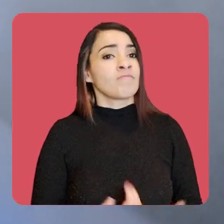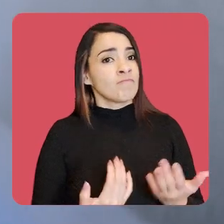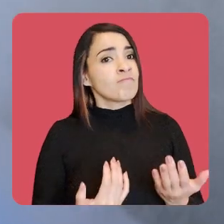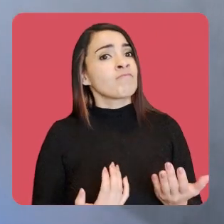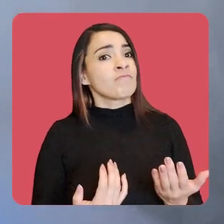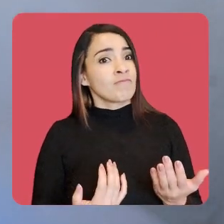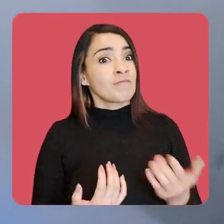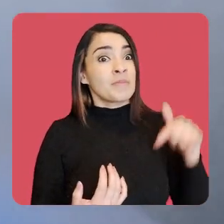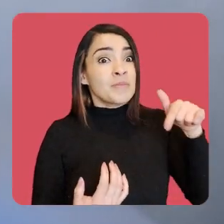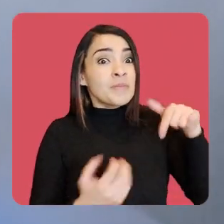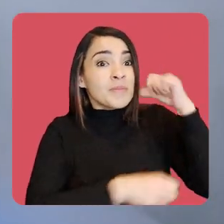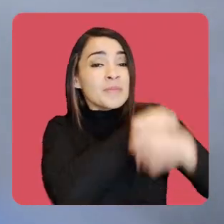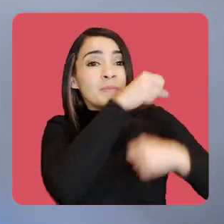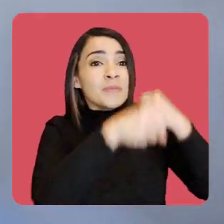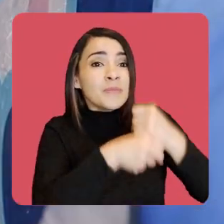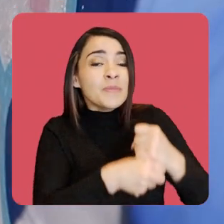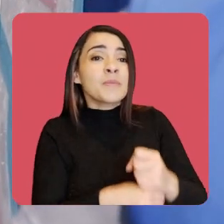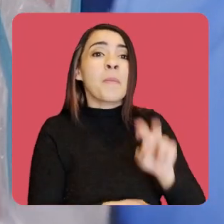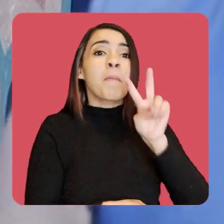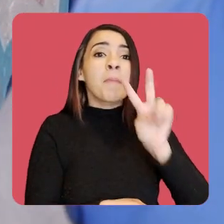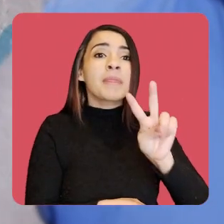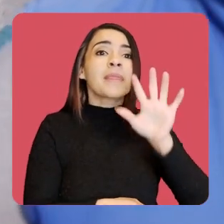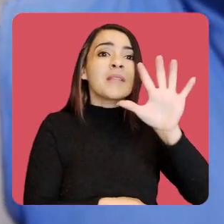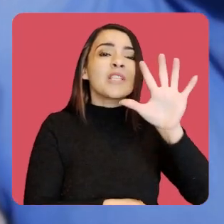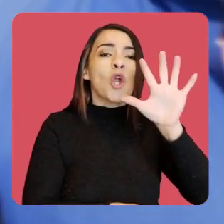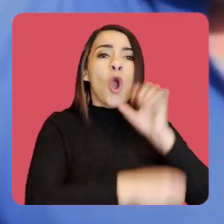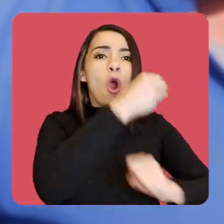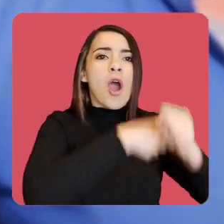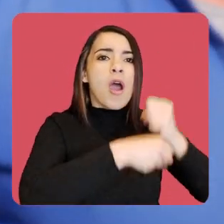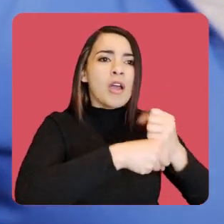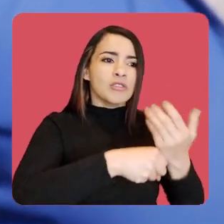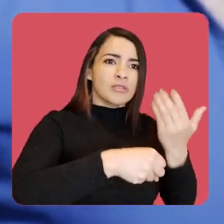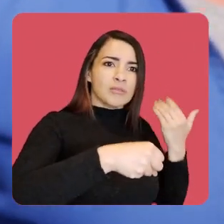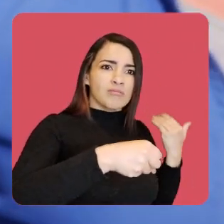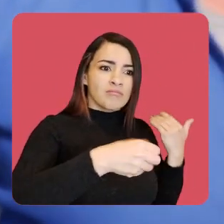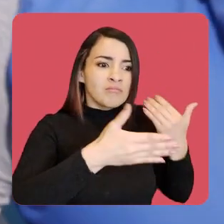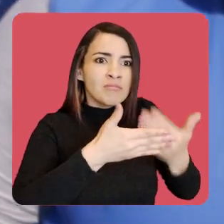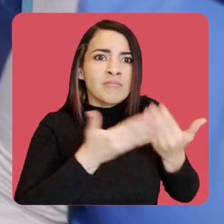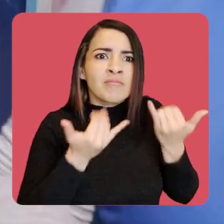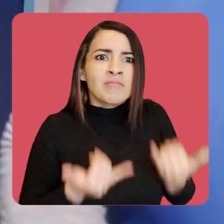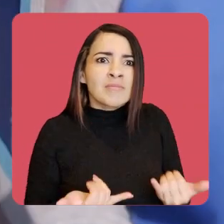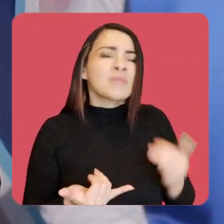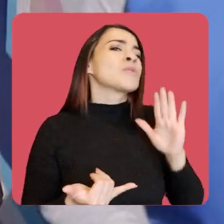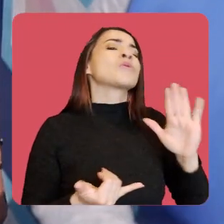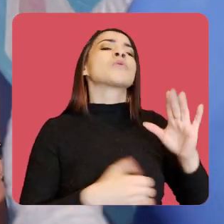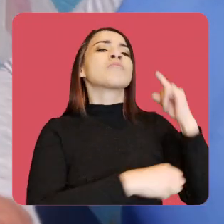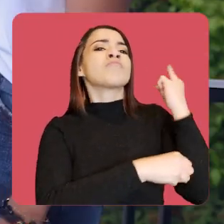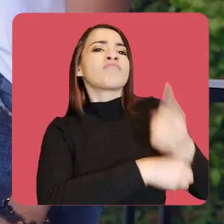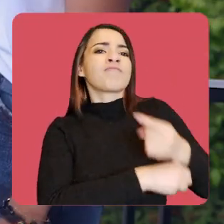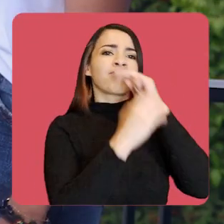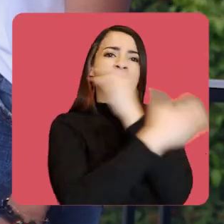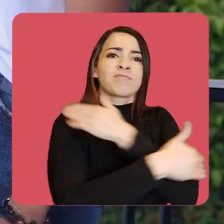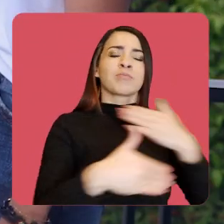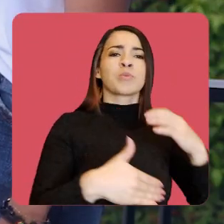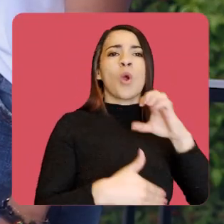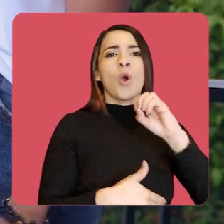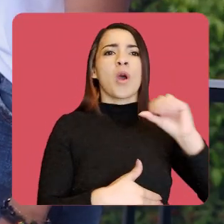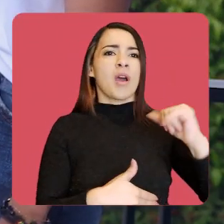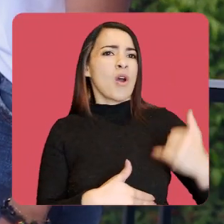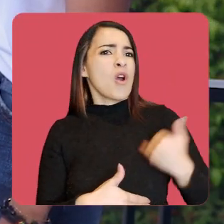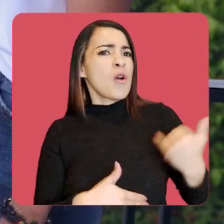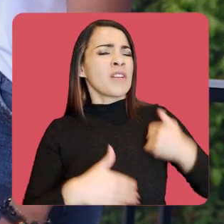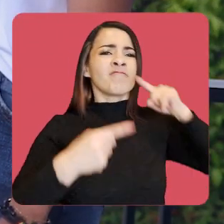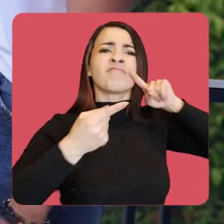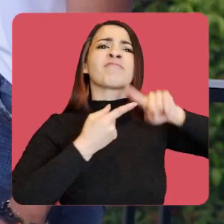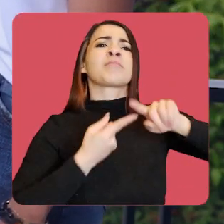Es muy importante lo que va a pasar este año 25 años después de lo que fue el mandato de niños y niñas y jóvenes por la